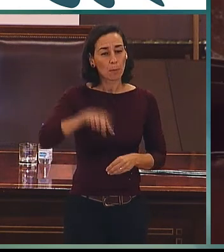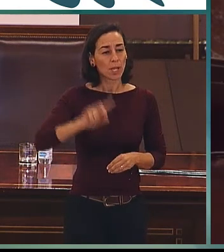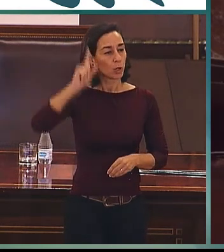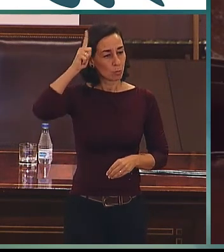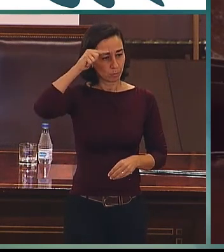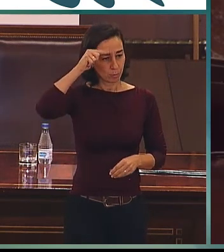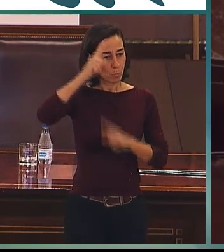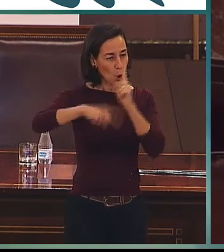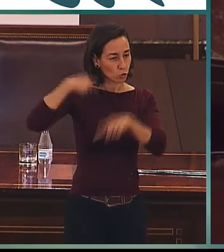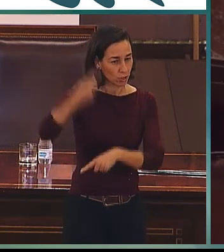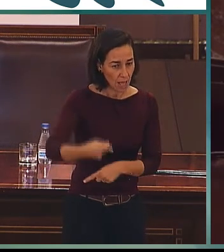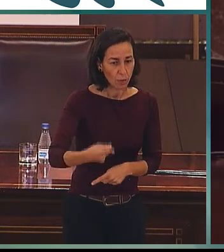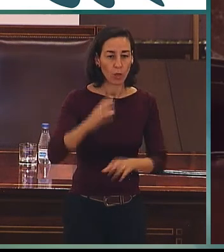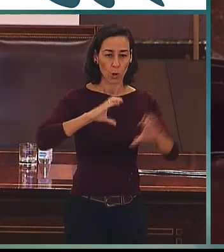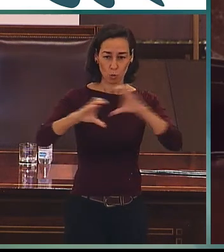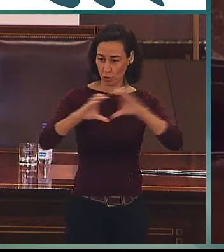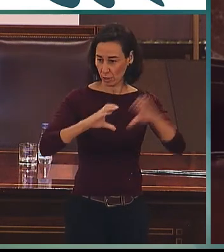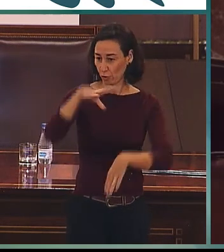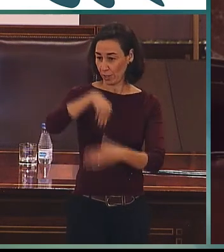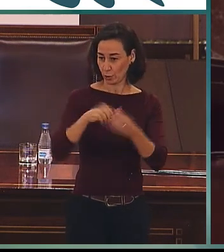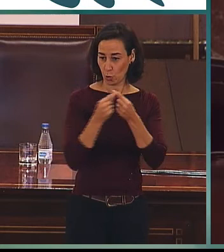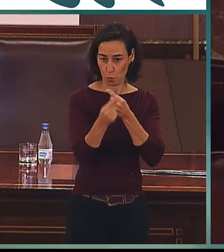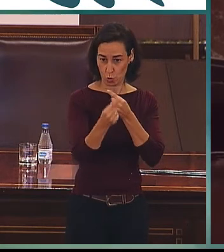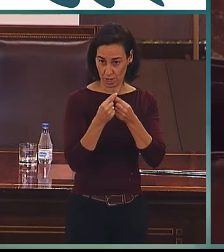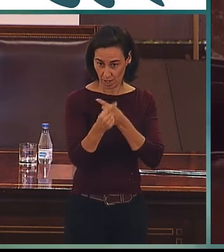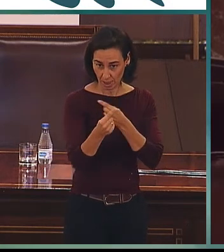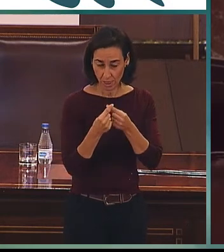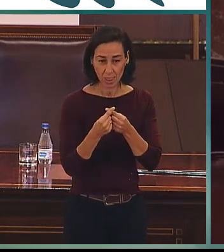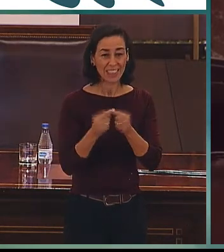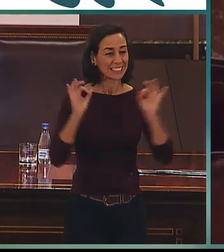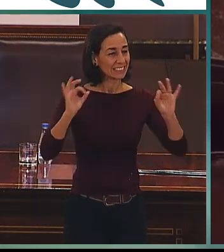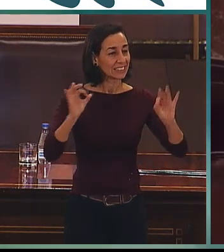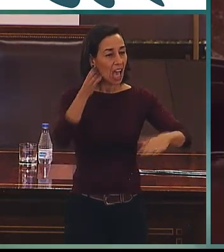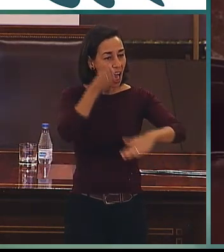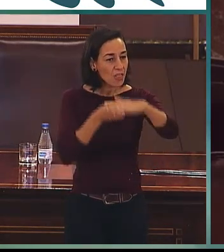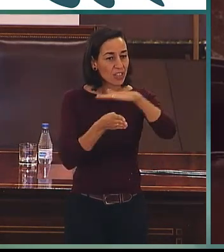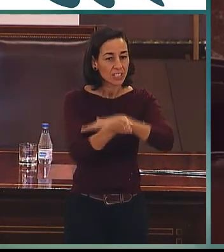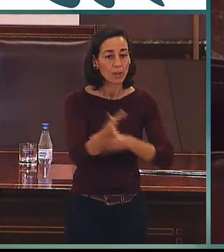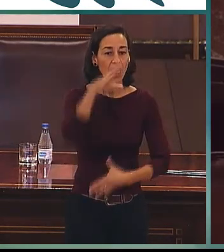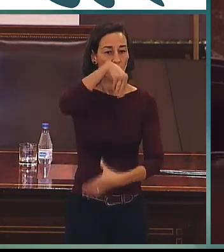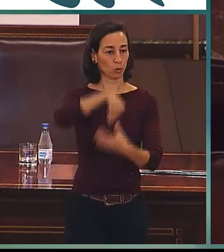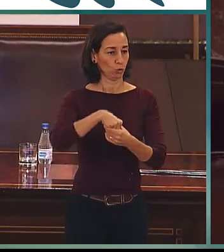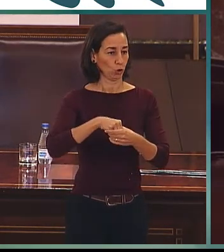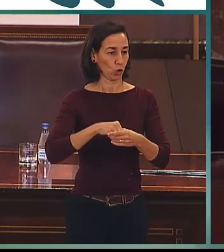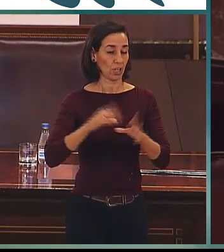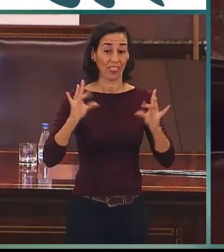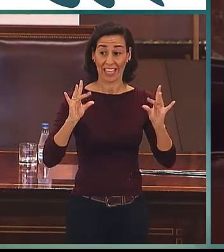y educación en la red por la UNED, en la especialidad de accesibilidad e inclusión digital.